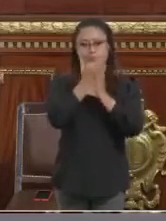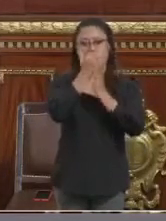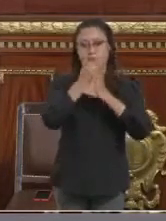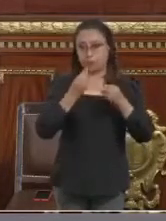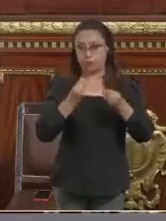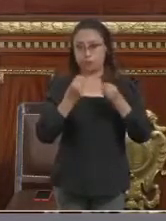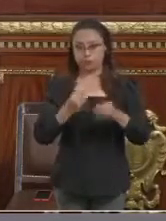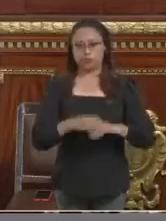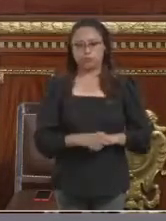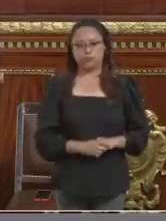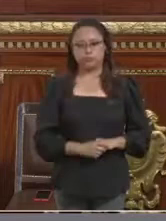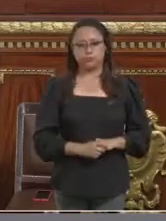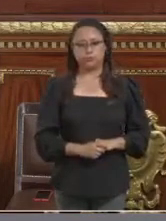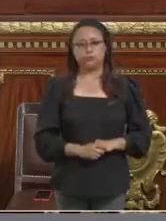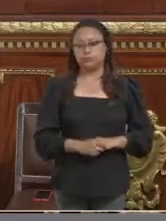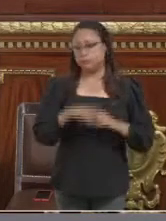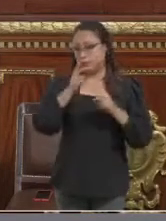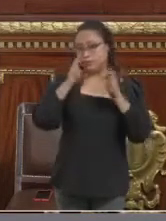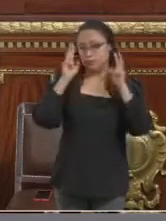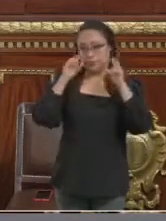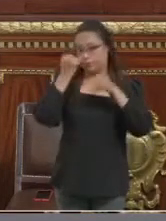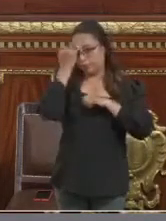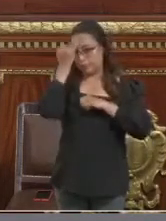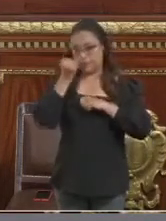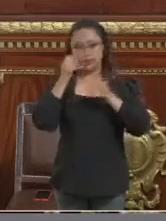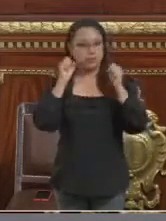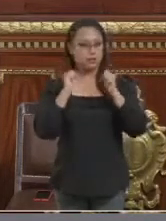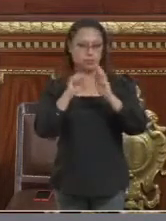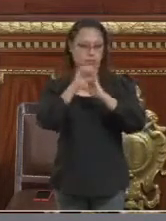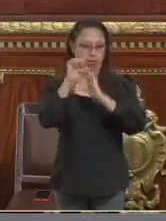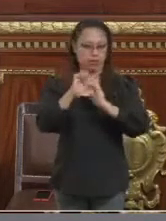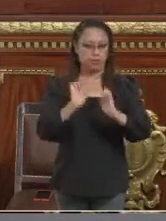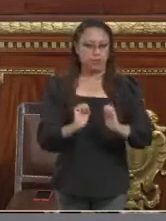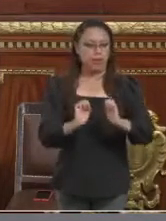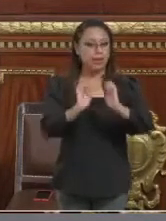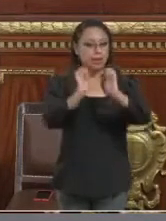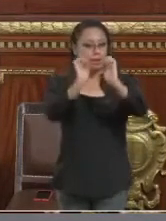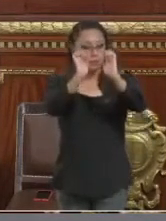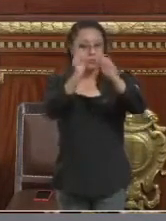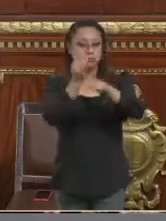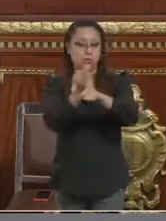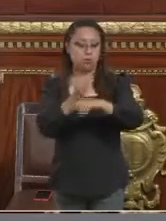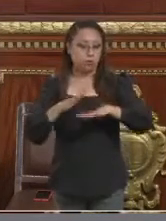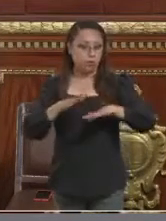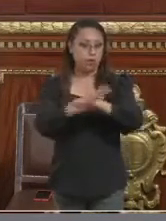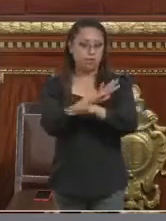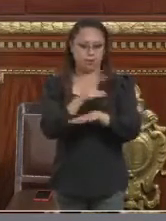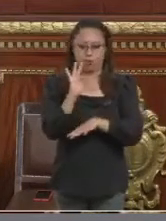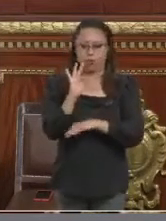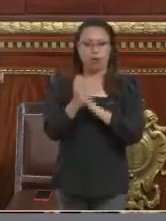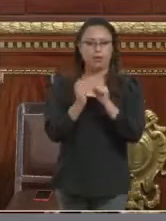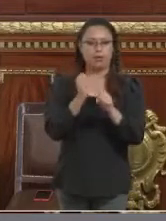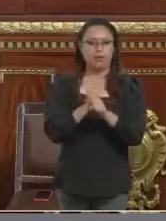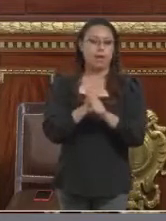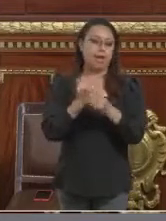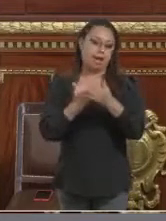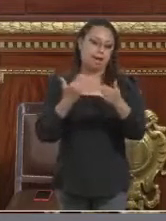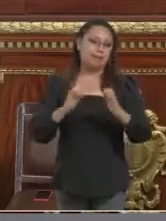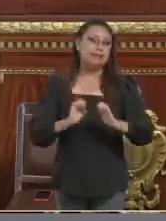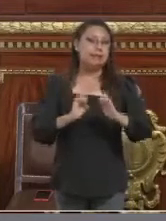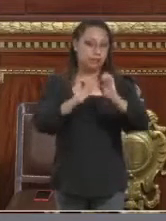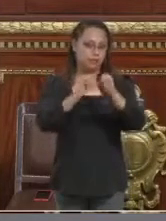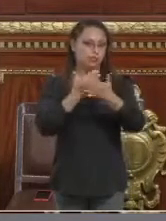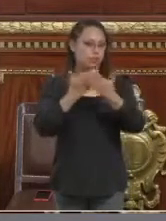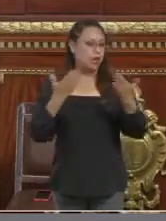Y esta idea de seguridad, es decir, los edificios han cambiado en los últimos 40 años, de ser edificios, a